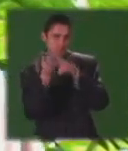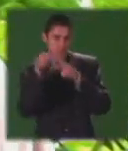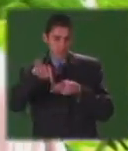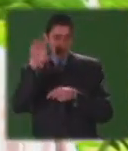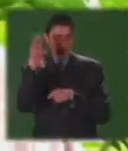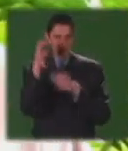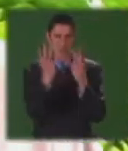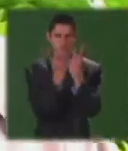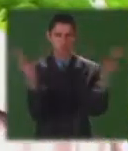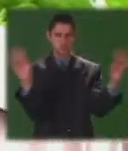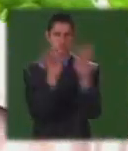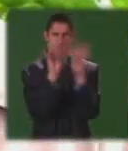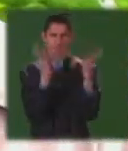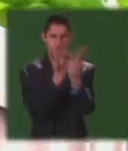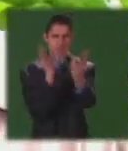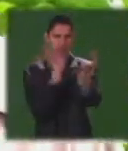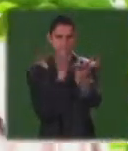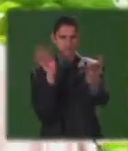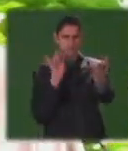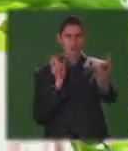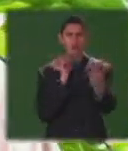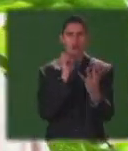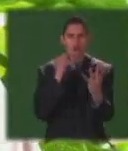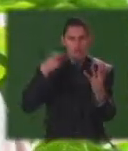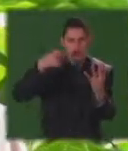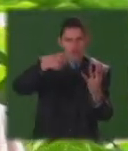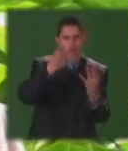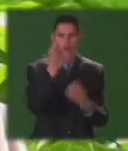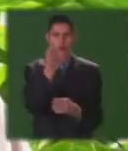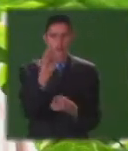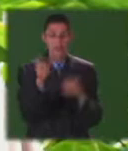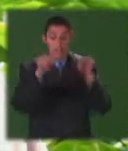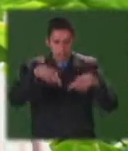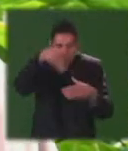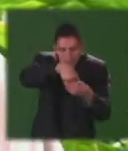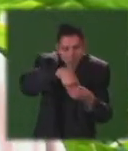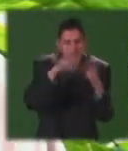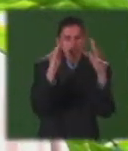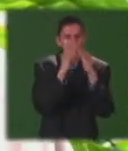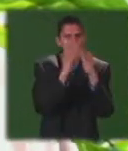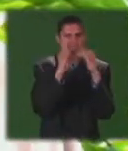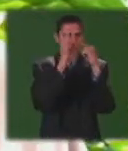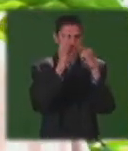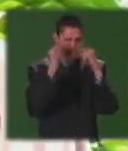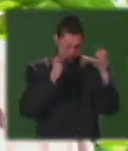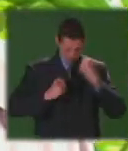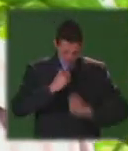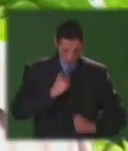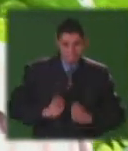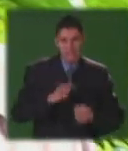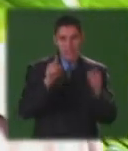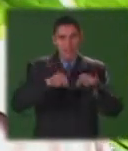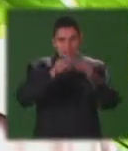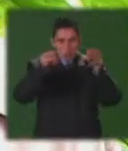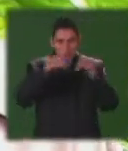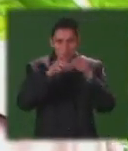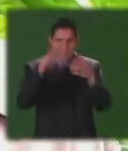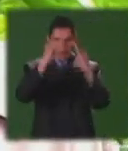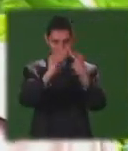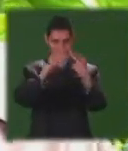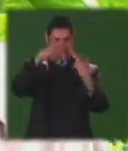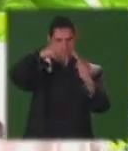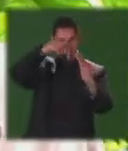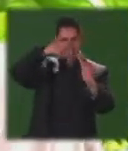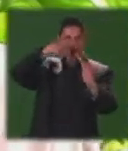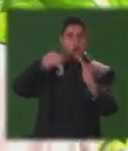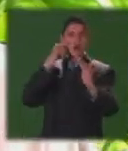Se crea un cerco de 11 cuerdas de alambre. Se hace una casa de desinfección, una serie